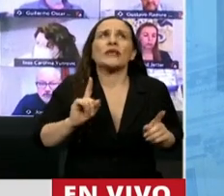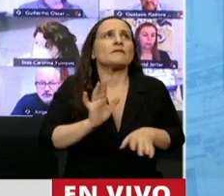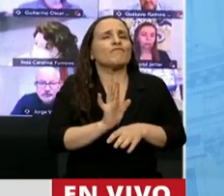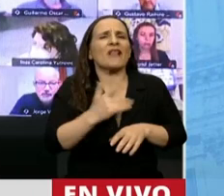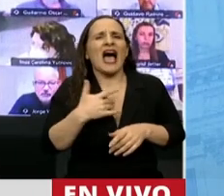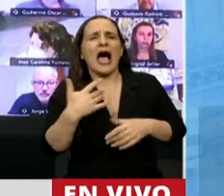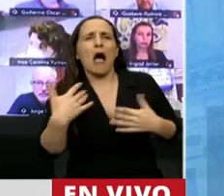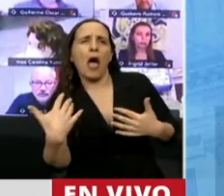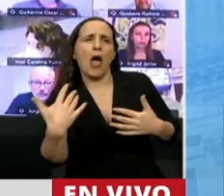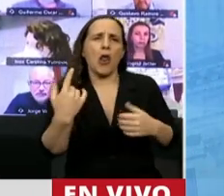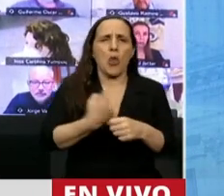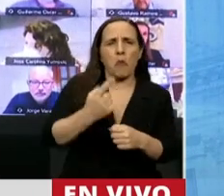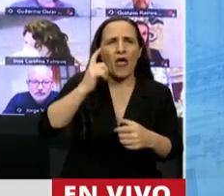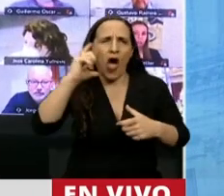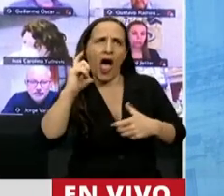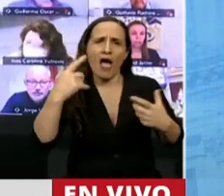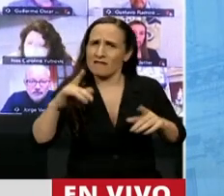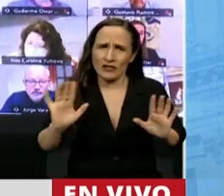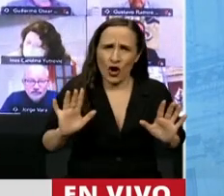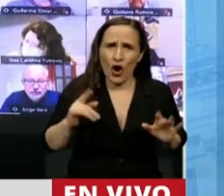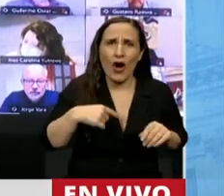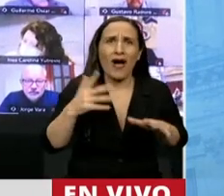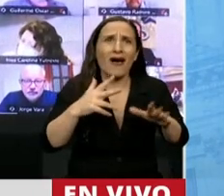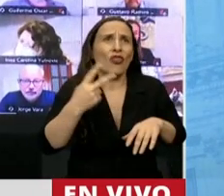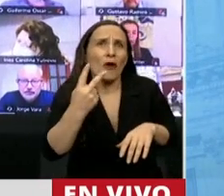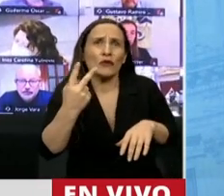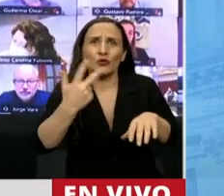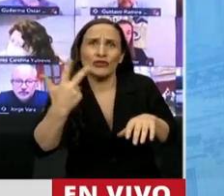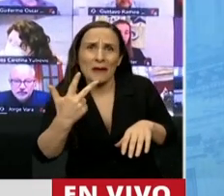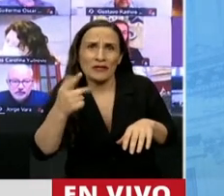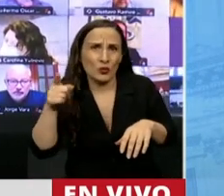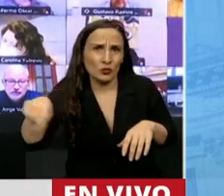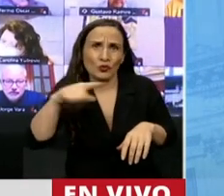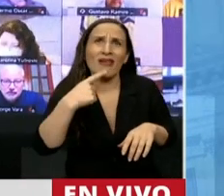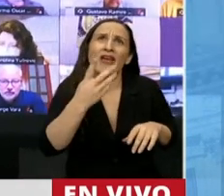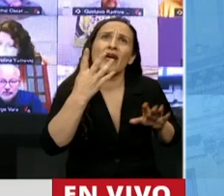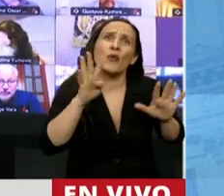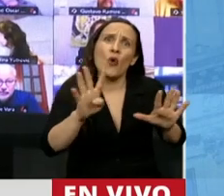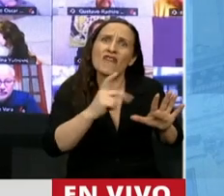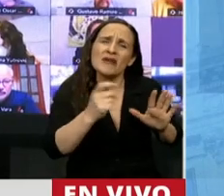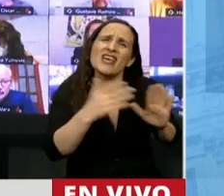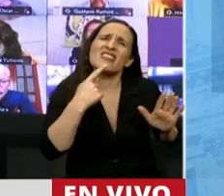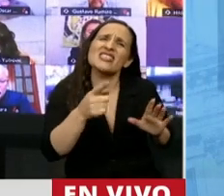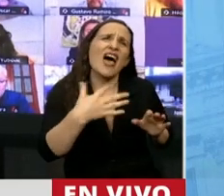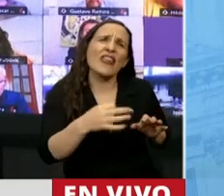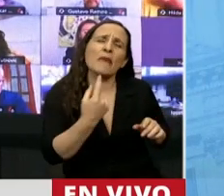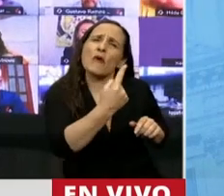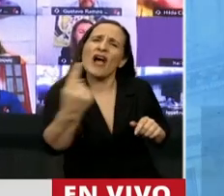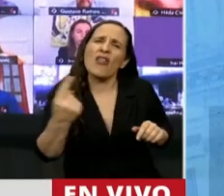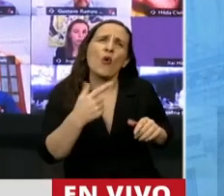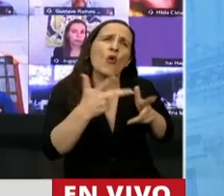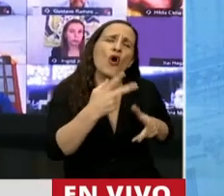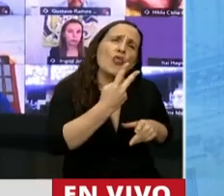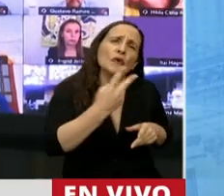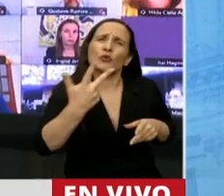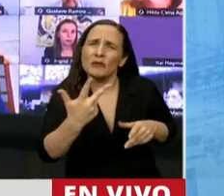capacidad o incapacidad de desarrollarla en los dos o tres minutos que nos propusieron a lo largo de nueve meses. Es vergonzoso que tengamos que hacer